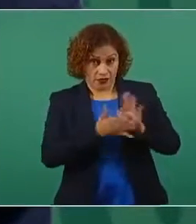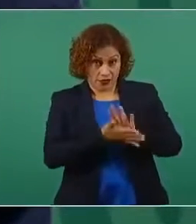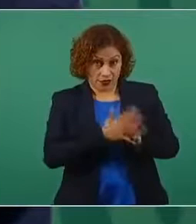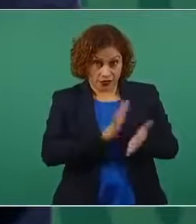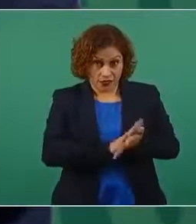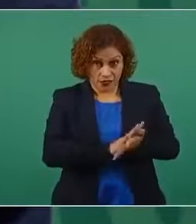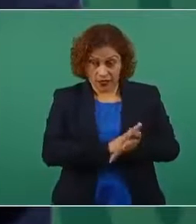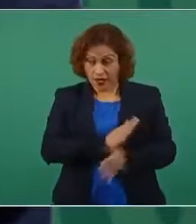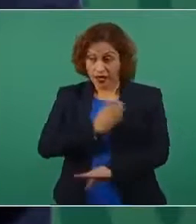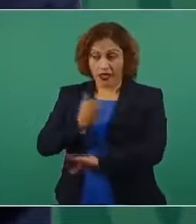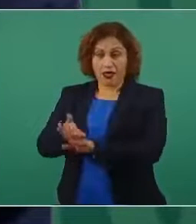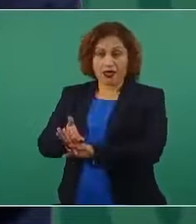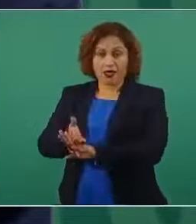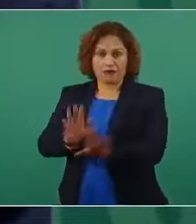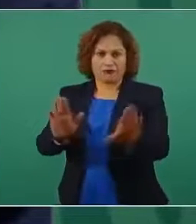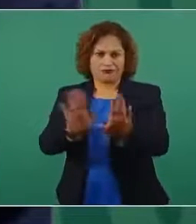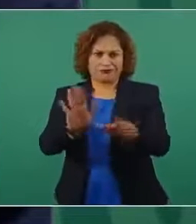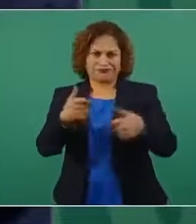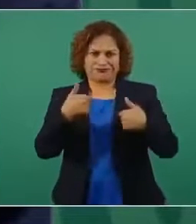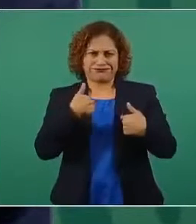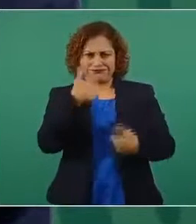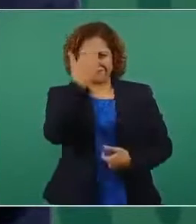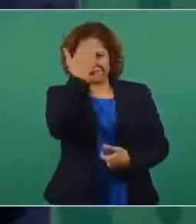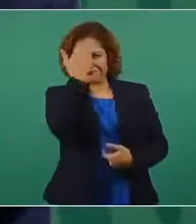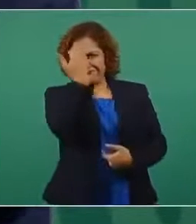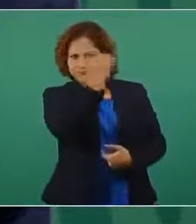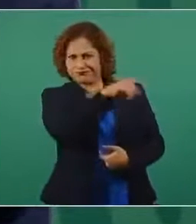y con el FBI tampoco, ni con la DEA ni con la CIA.